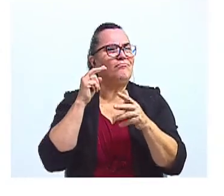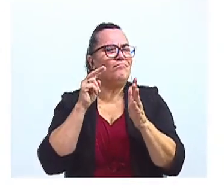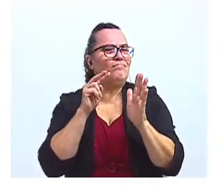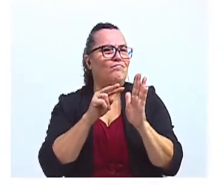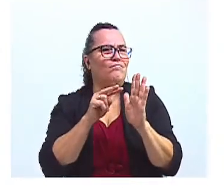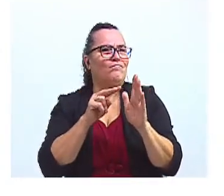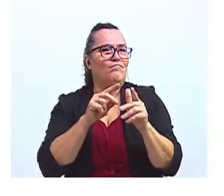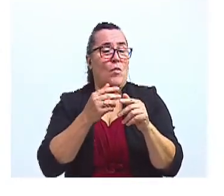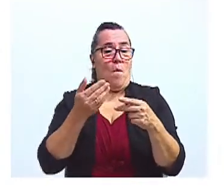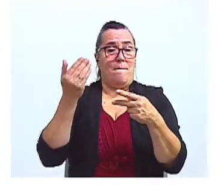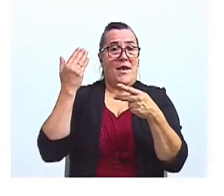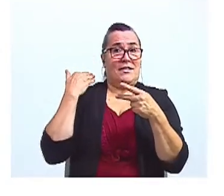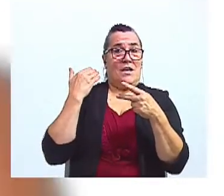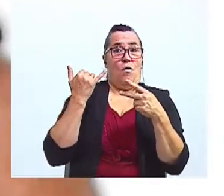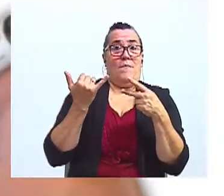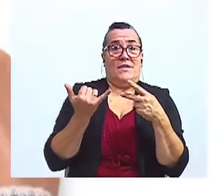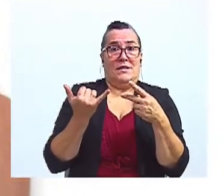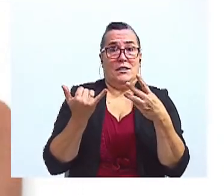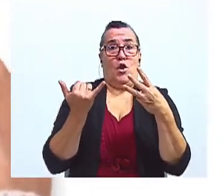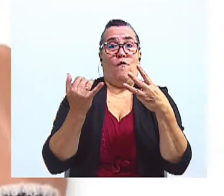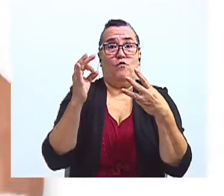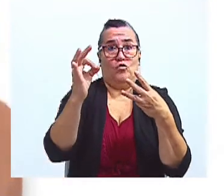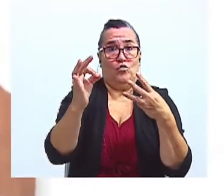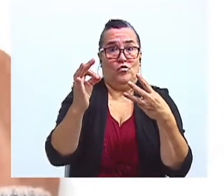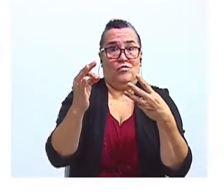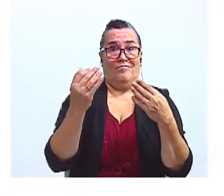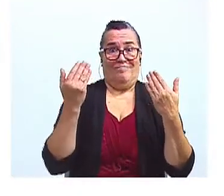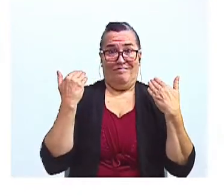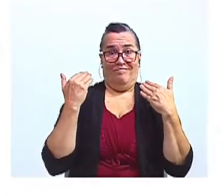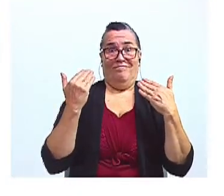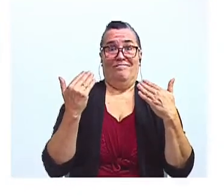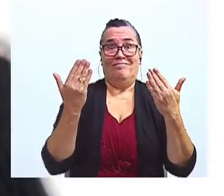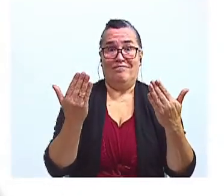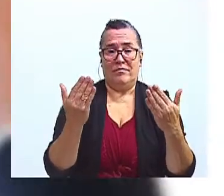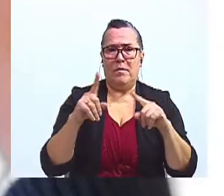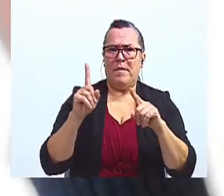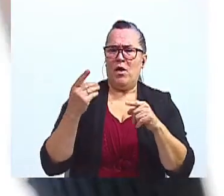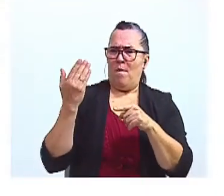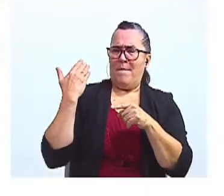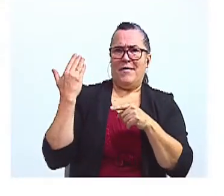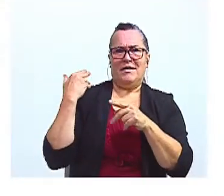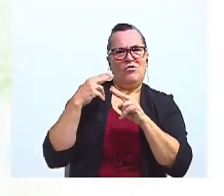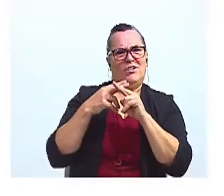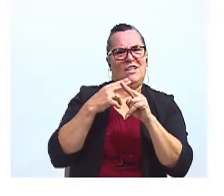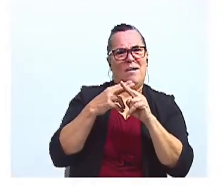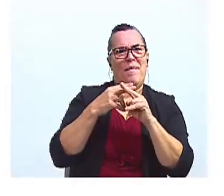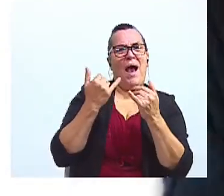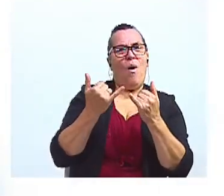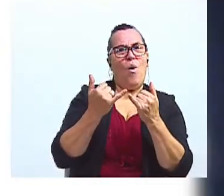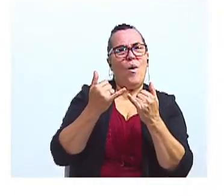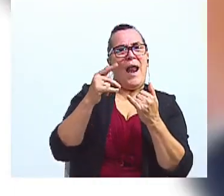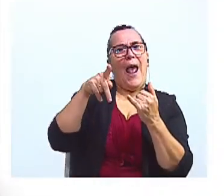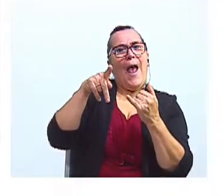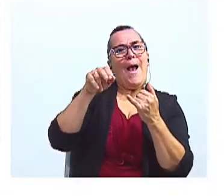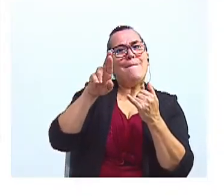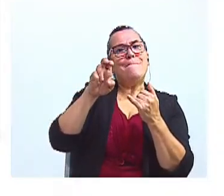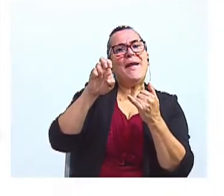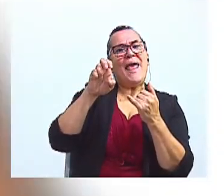hay un pasado, un presente y un futuro. Sin embargo, el pasado lo llamaremos ahora pretendo.